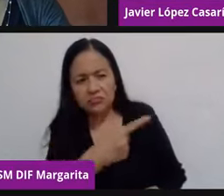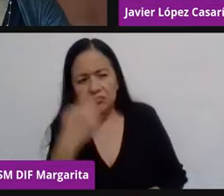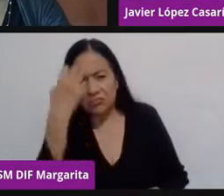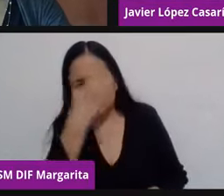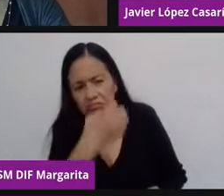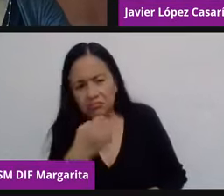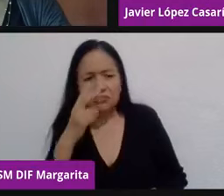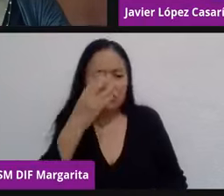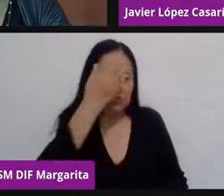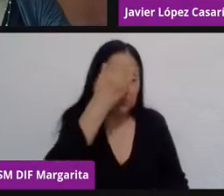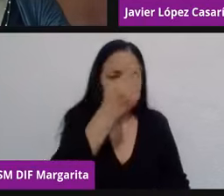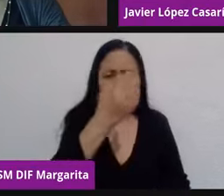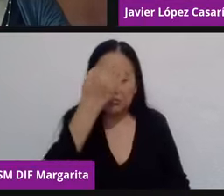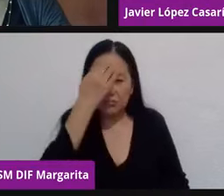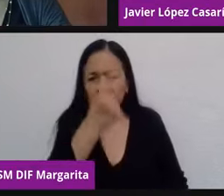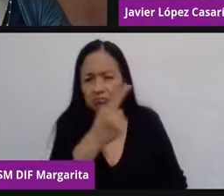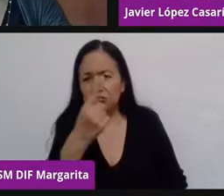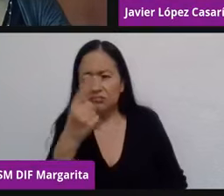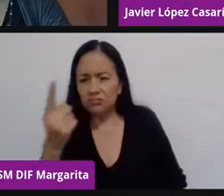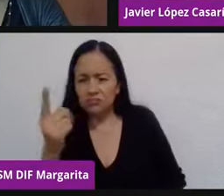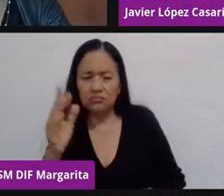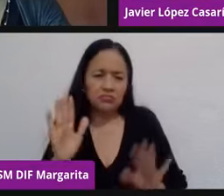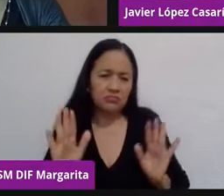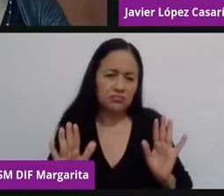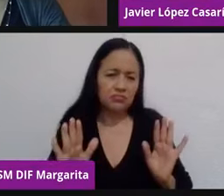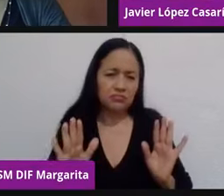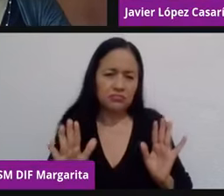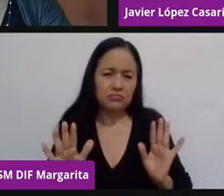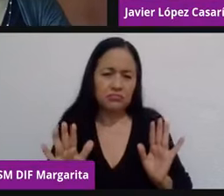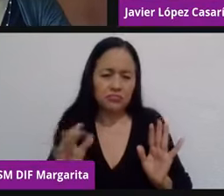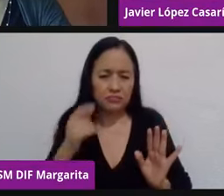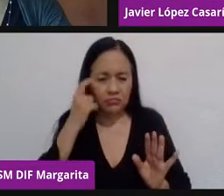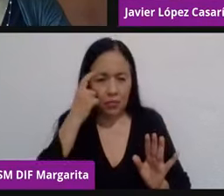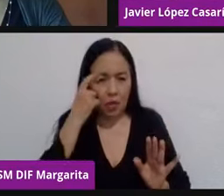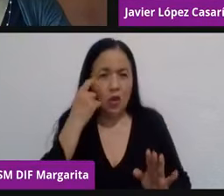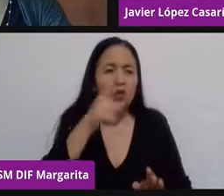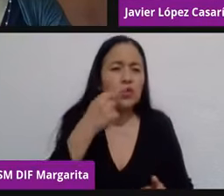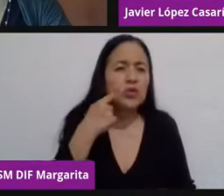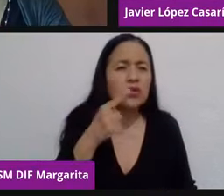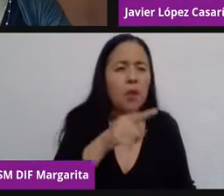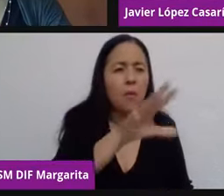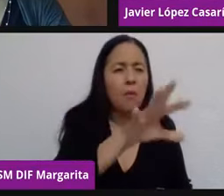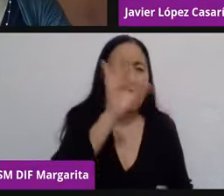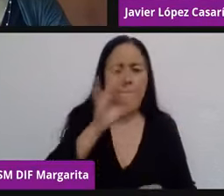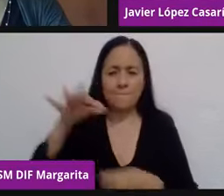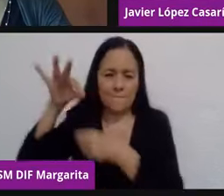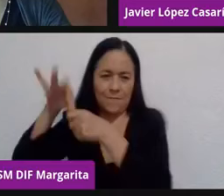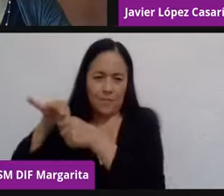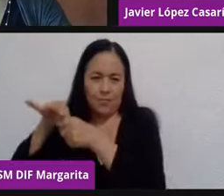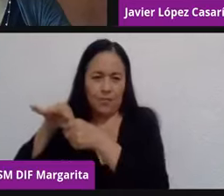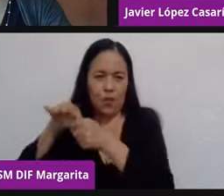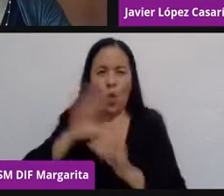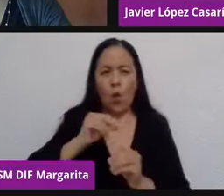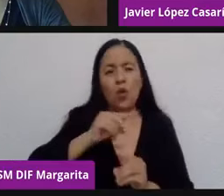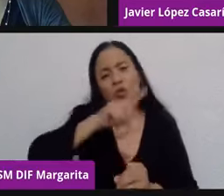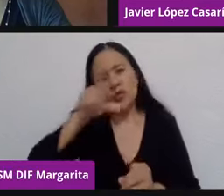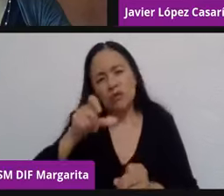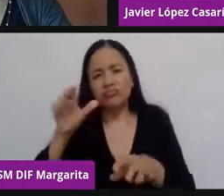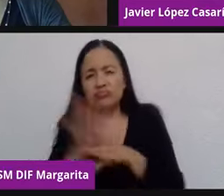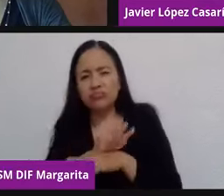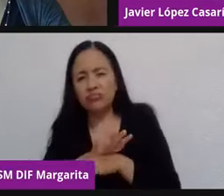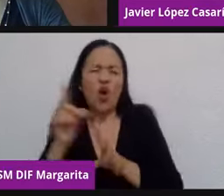ser similares u opuestas propuestas, puede ser que te vayan convenciendo en algún punto de tu vida y que no